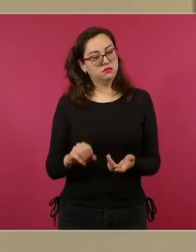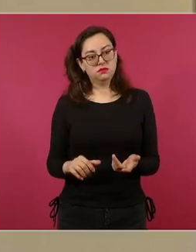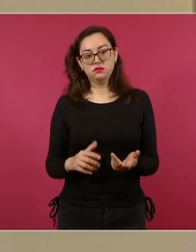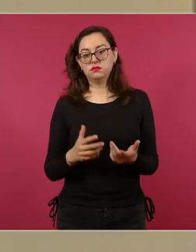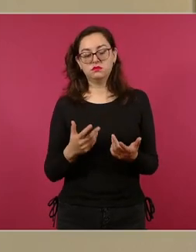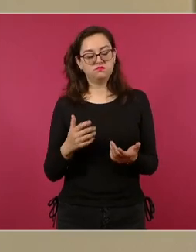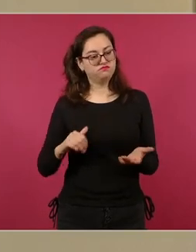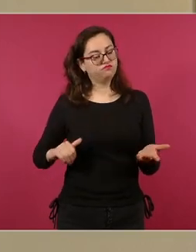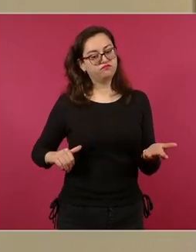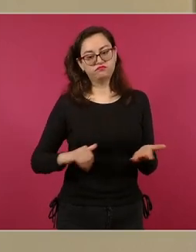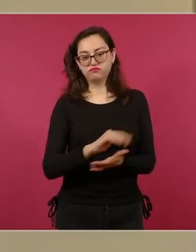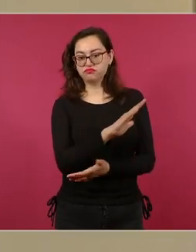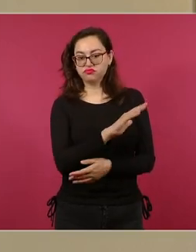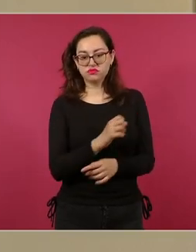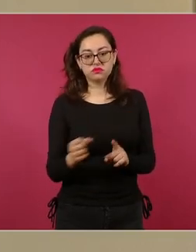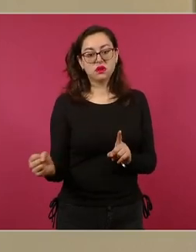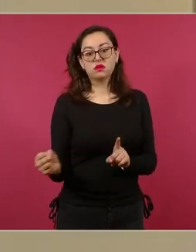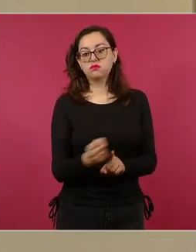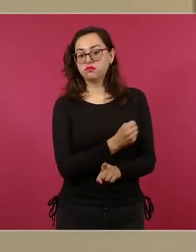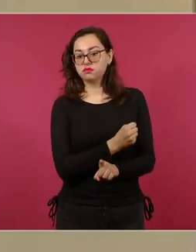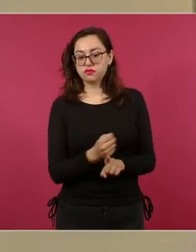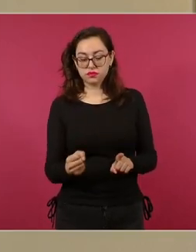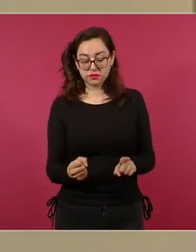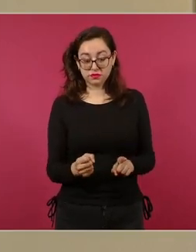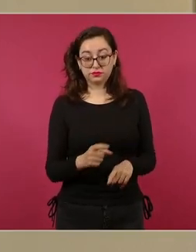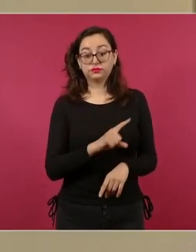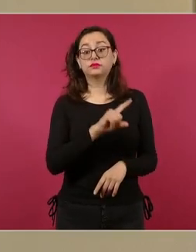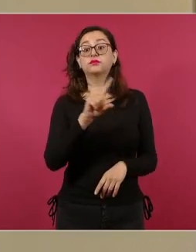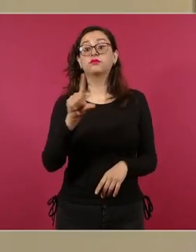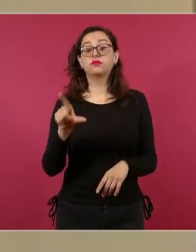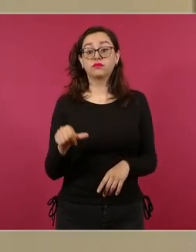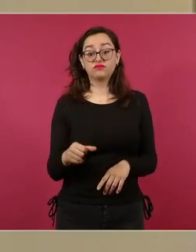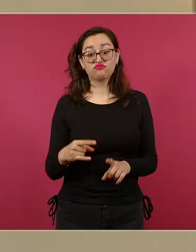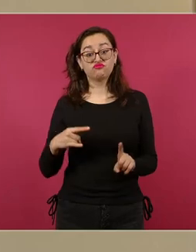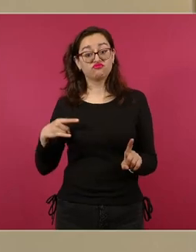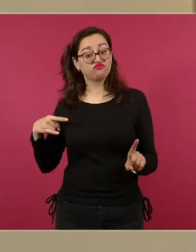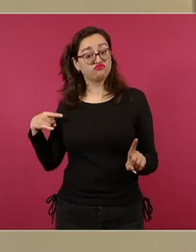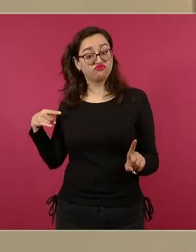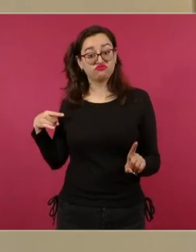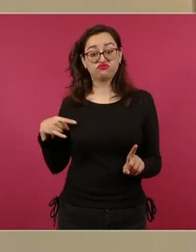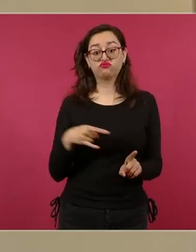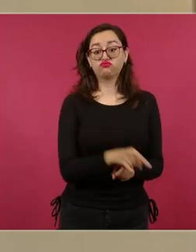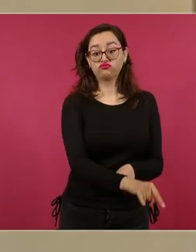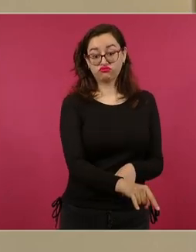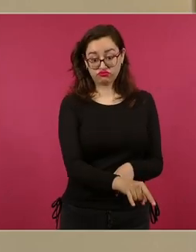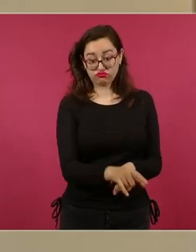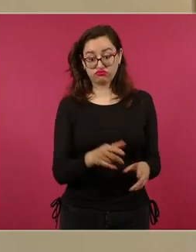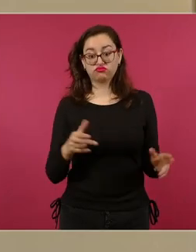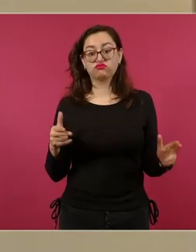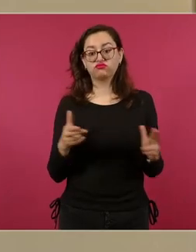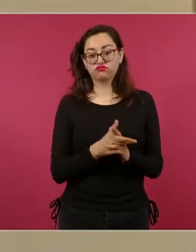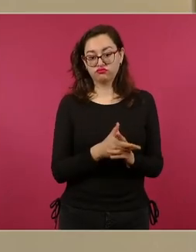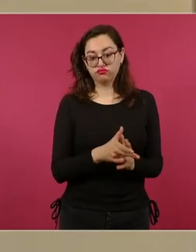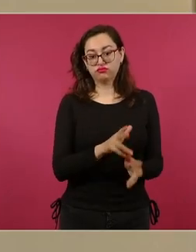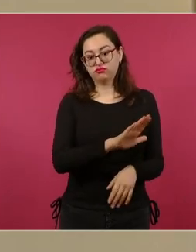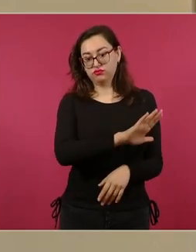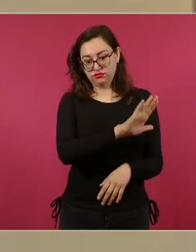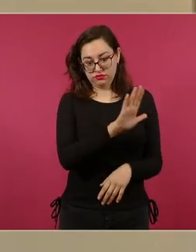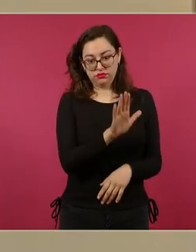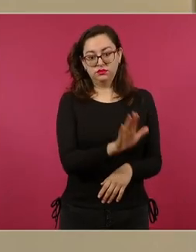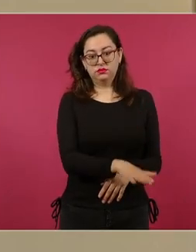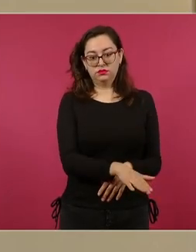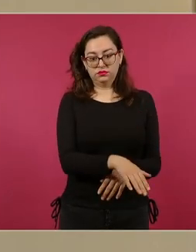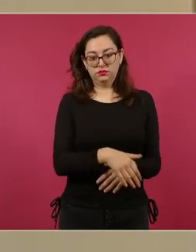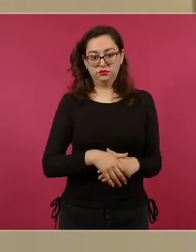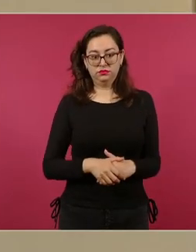vehículo, agrediéndola físicamente, para después atropellarla de manera intencional. Esto le causó la muerte